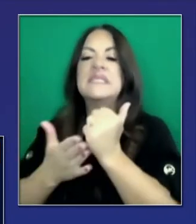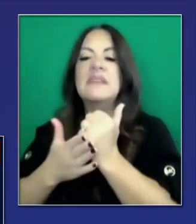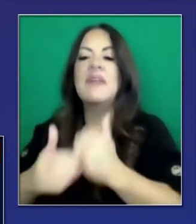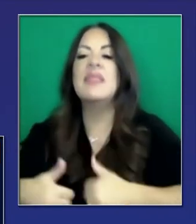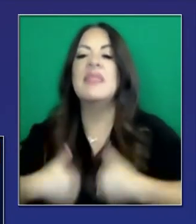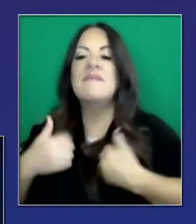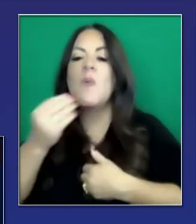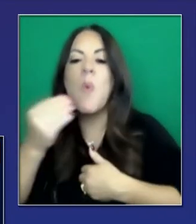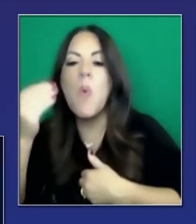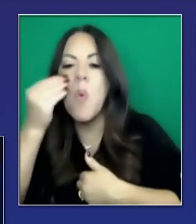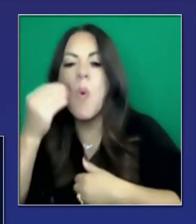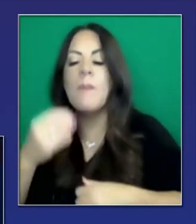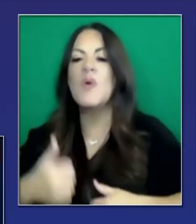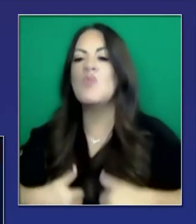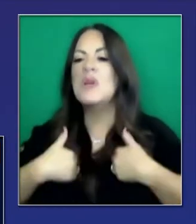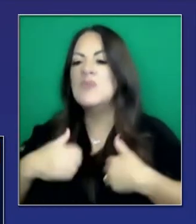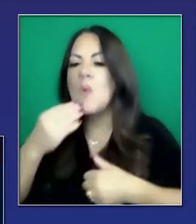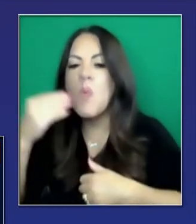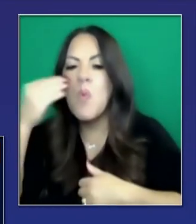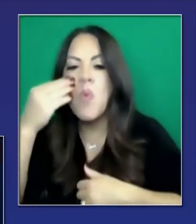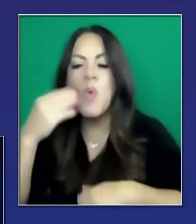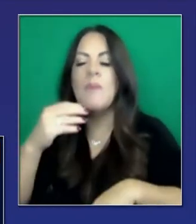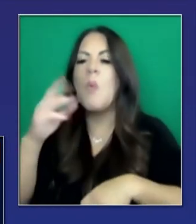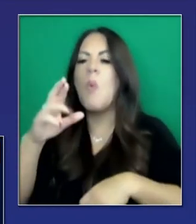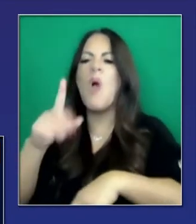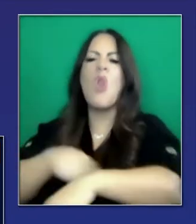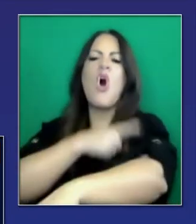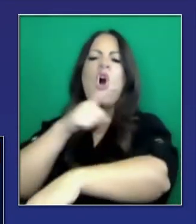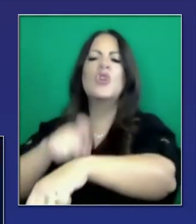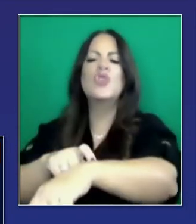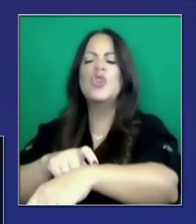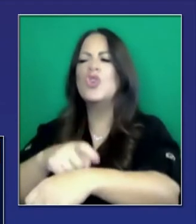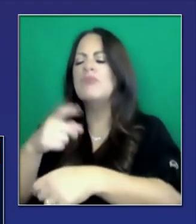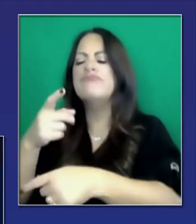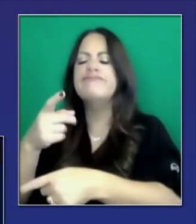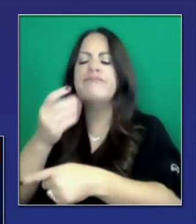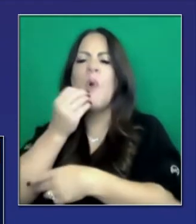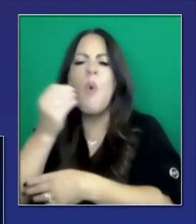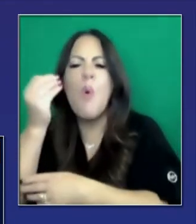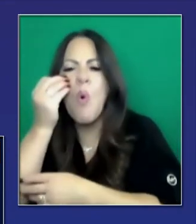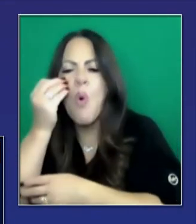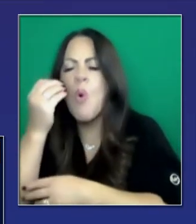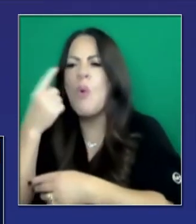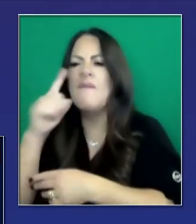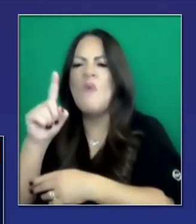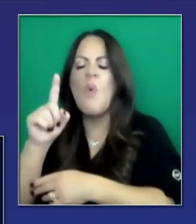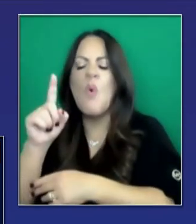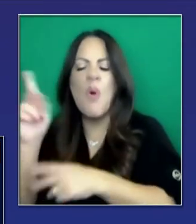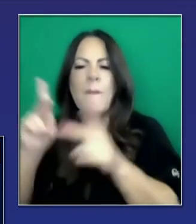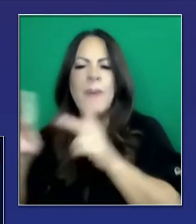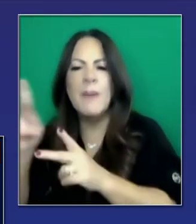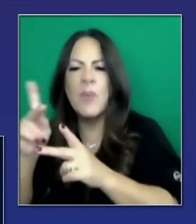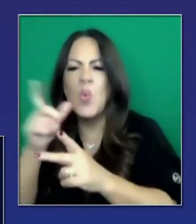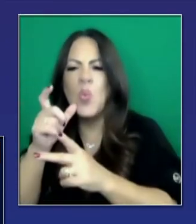Entonces, son unas 1,200 centros de atención de